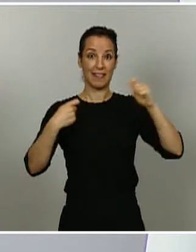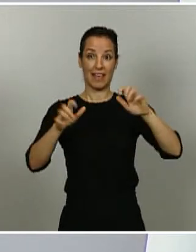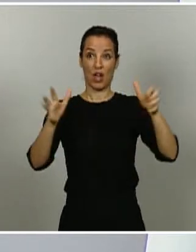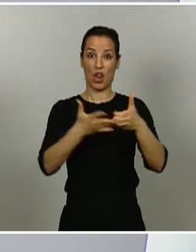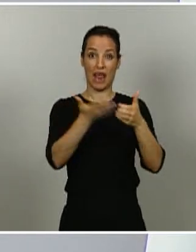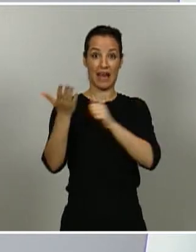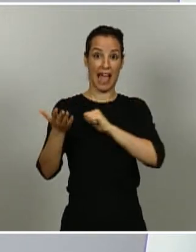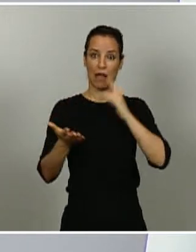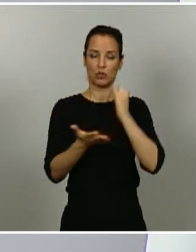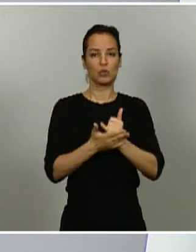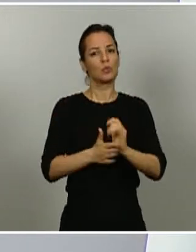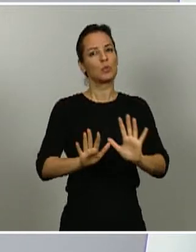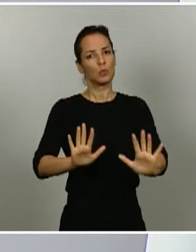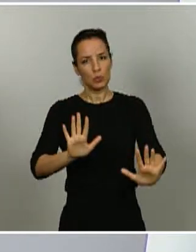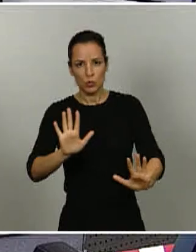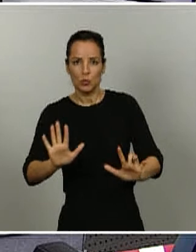prudente.